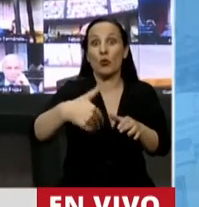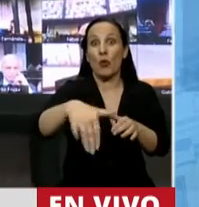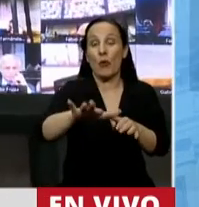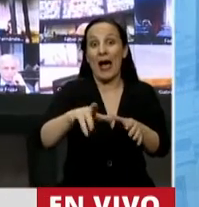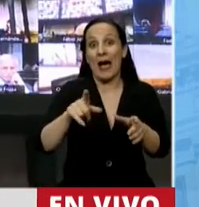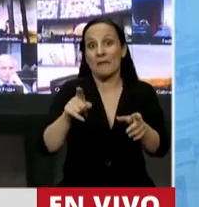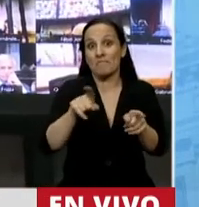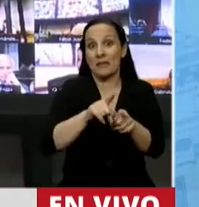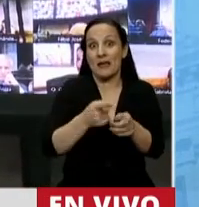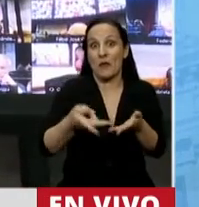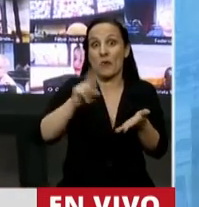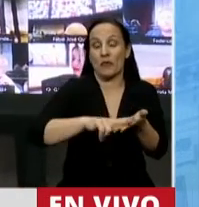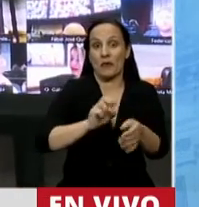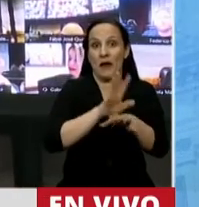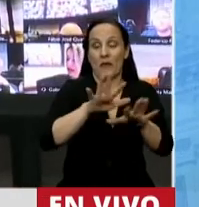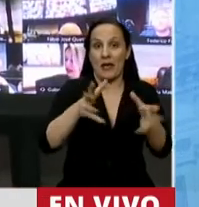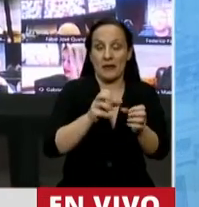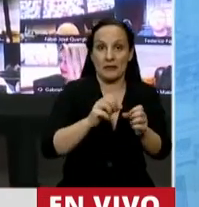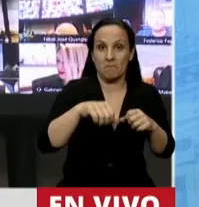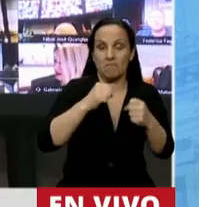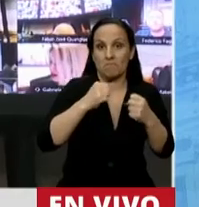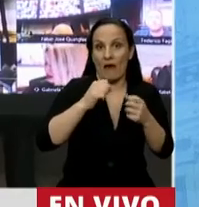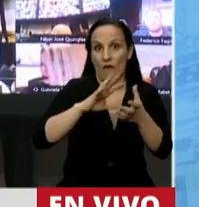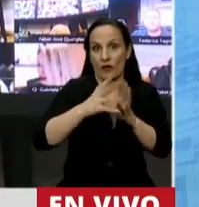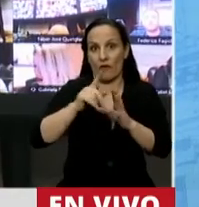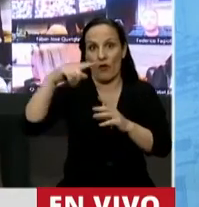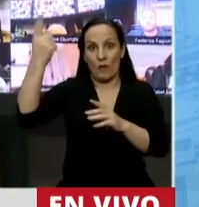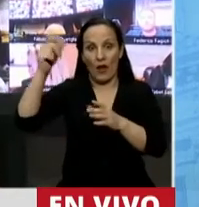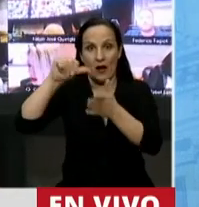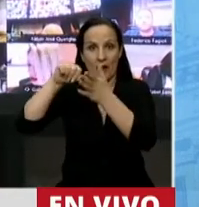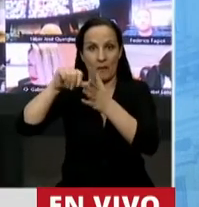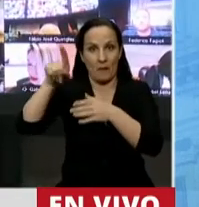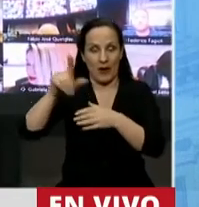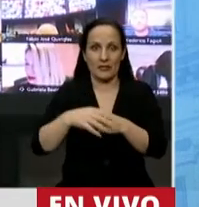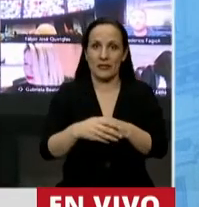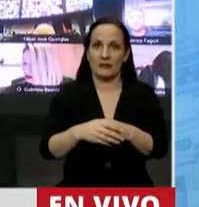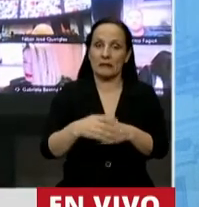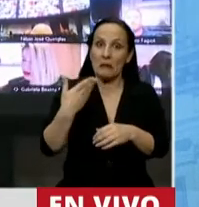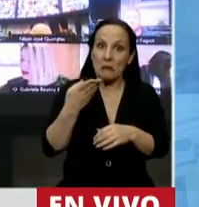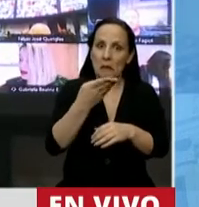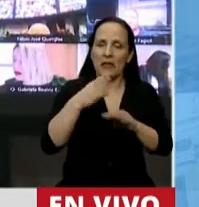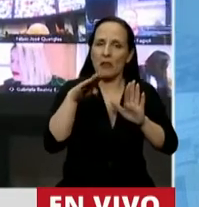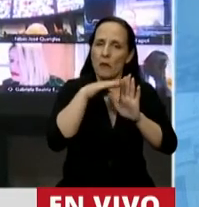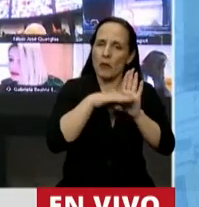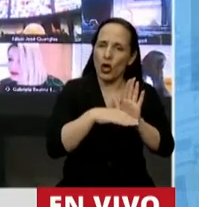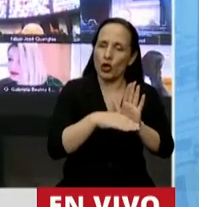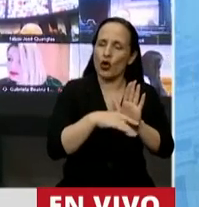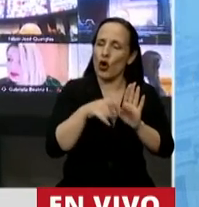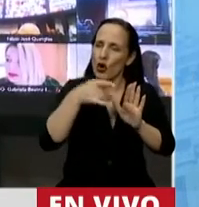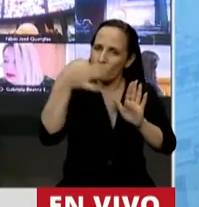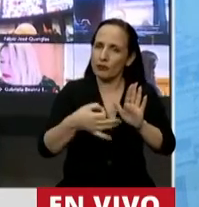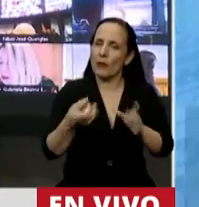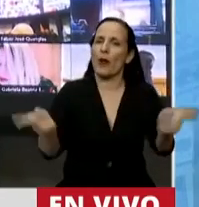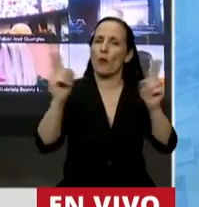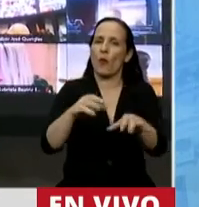hoy afecta al hemisferio norte. En este sentido, Presidente, una explicación de los protocolos para acompañar el regreso urgente a clases